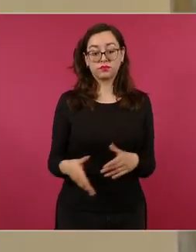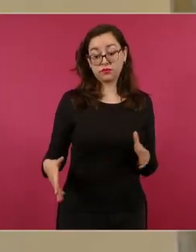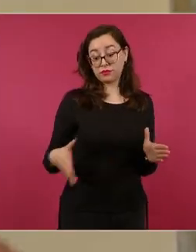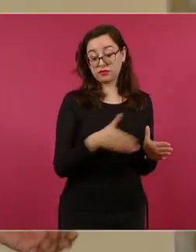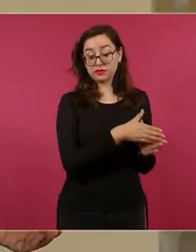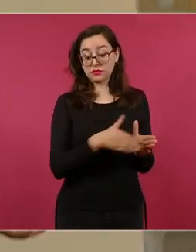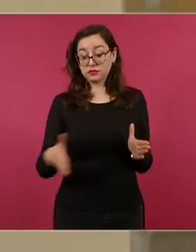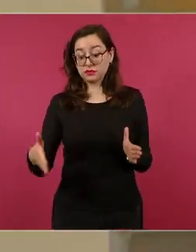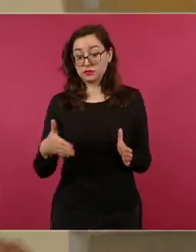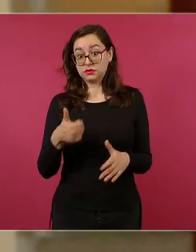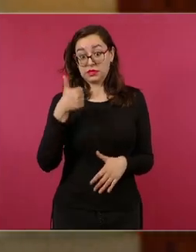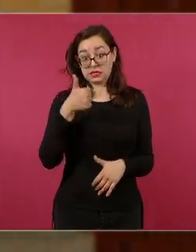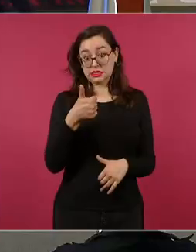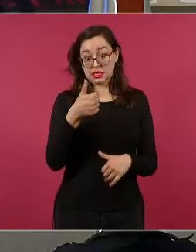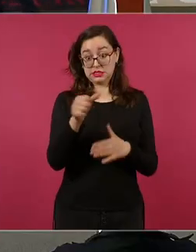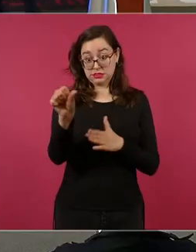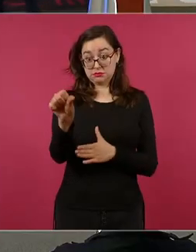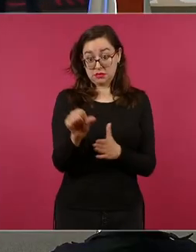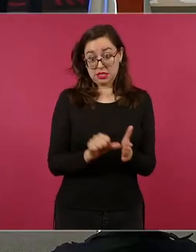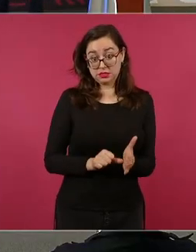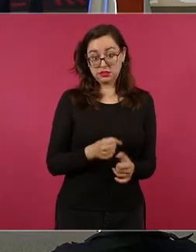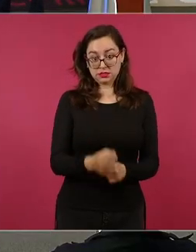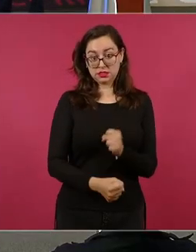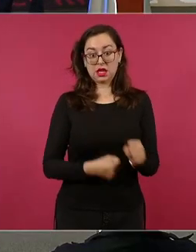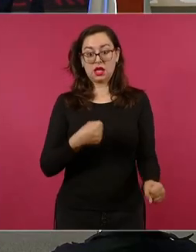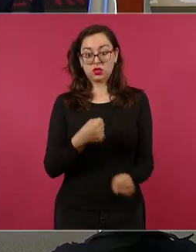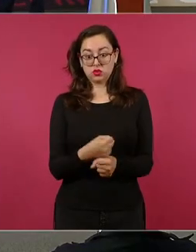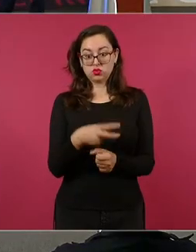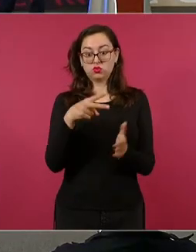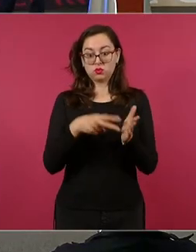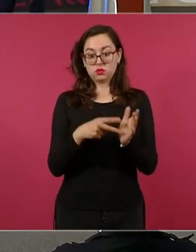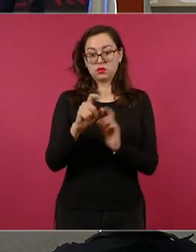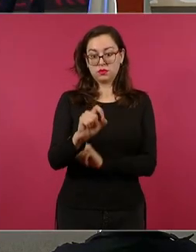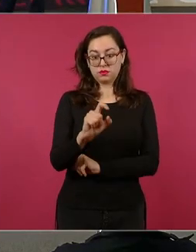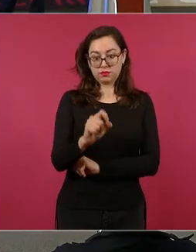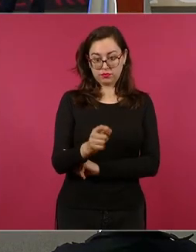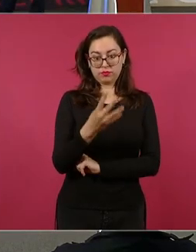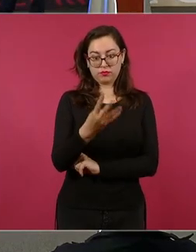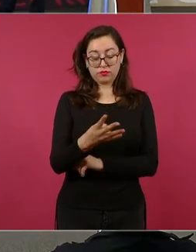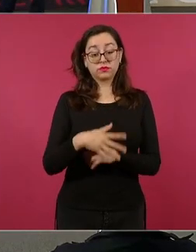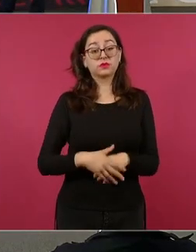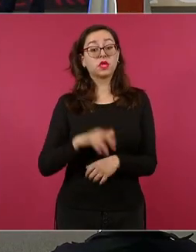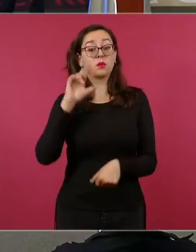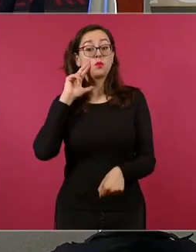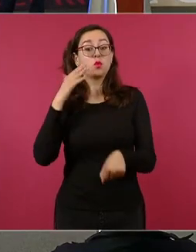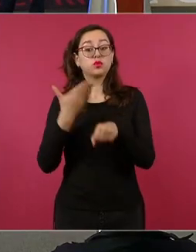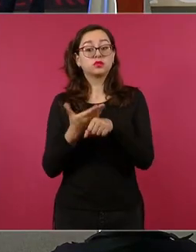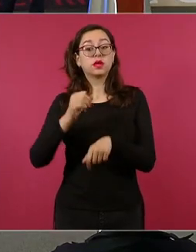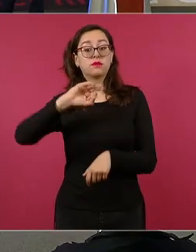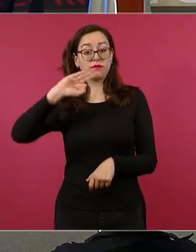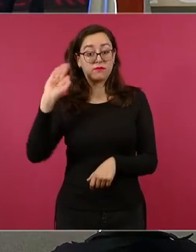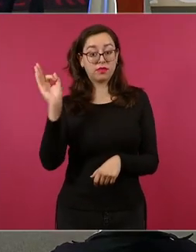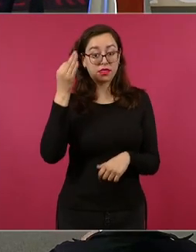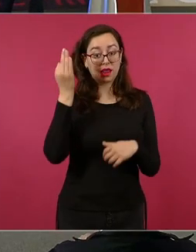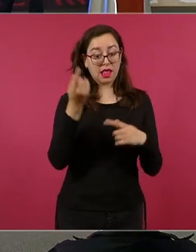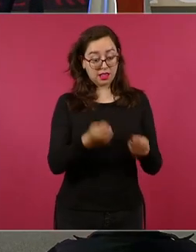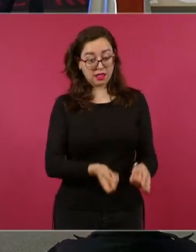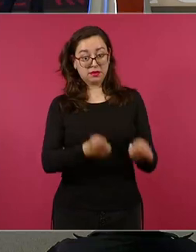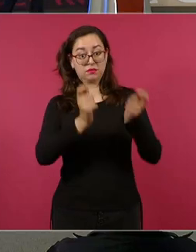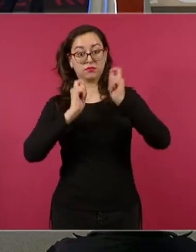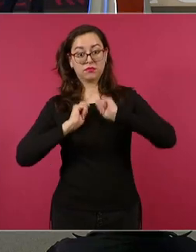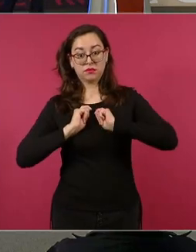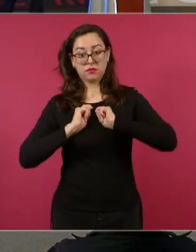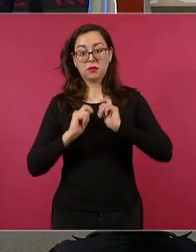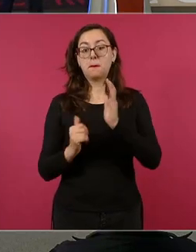este año 2024. En relación con los delitos del Fuero Federal, tenemos una reducción de 24